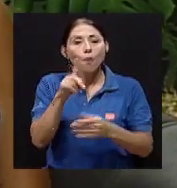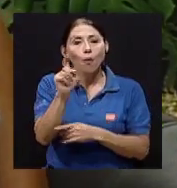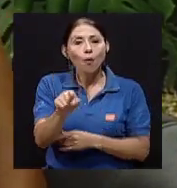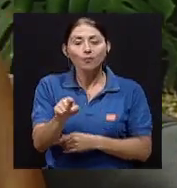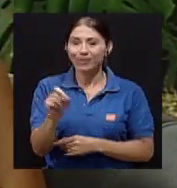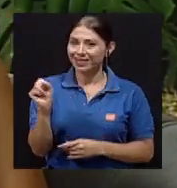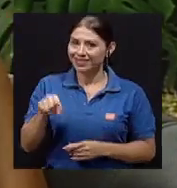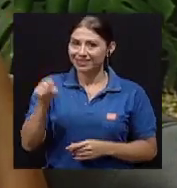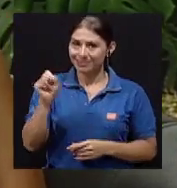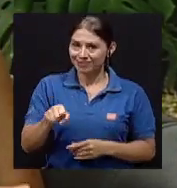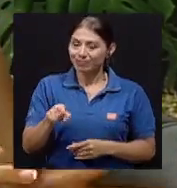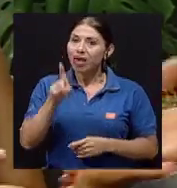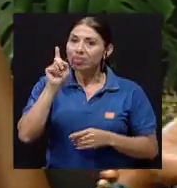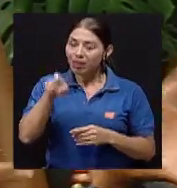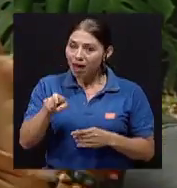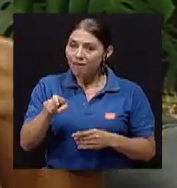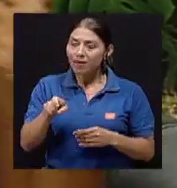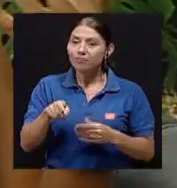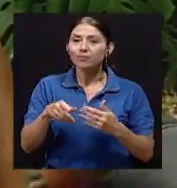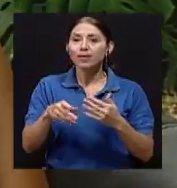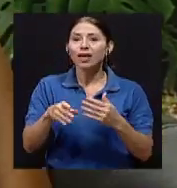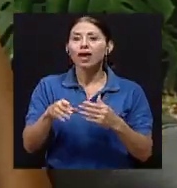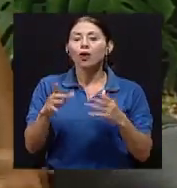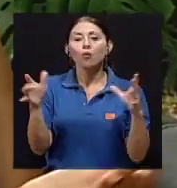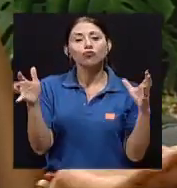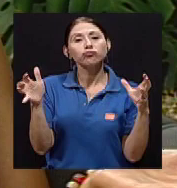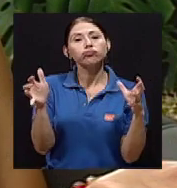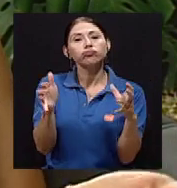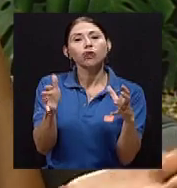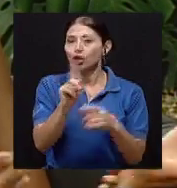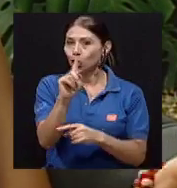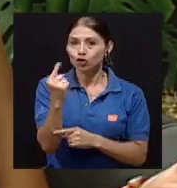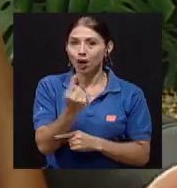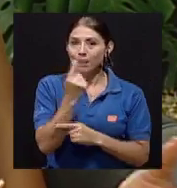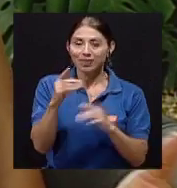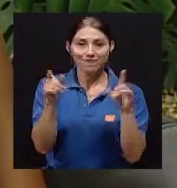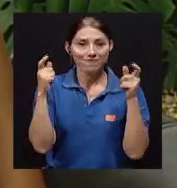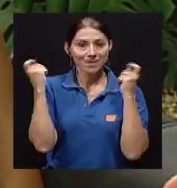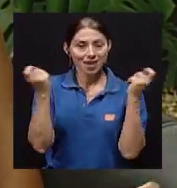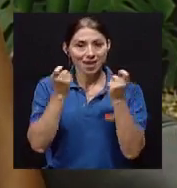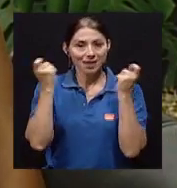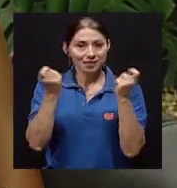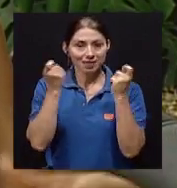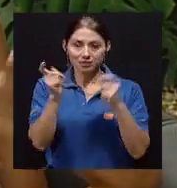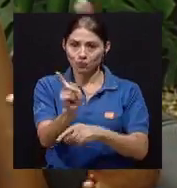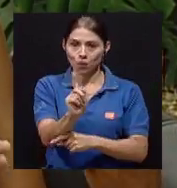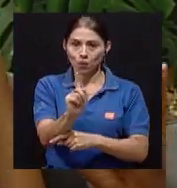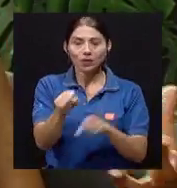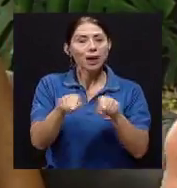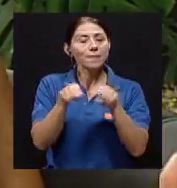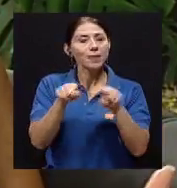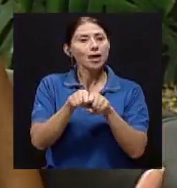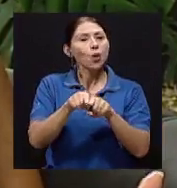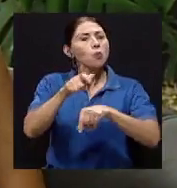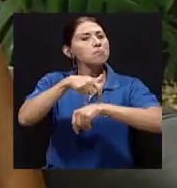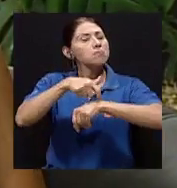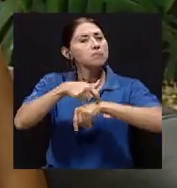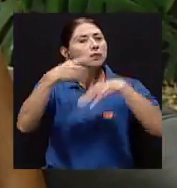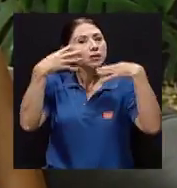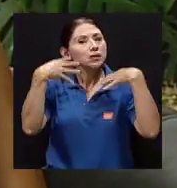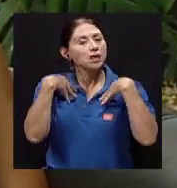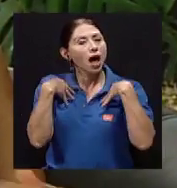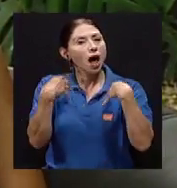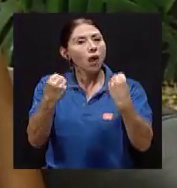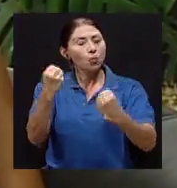espacios que sean no solamente como cuando hay fiestas o cuando hay que reunirse para alguna razón, sino abrir espacios como de salud mental, que